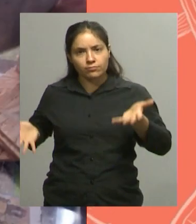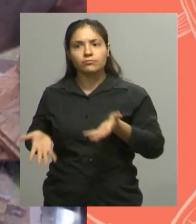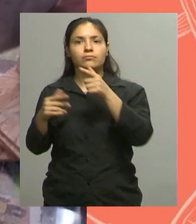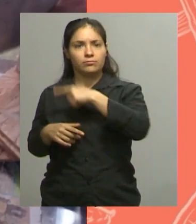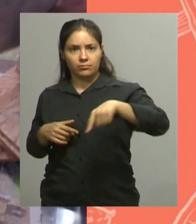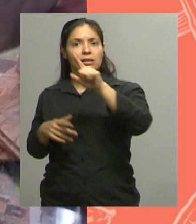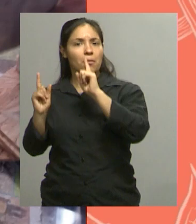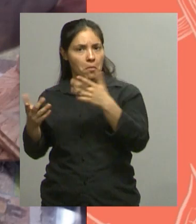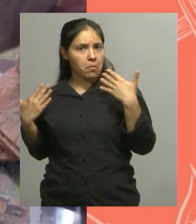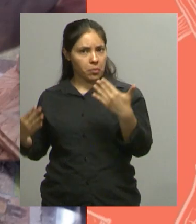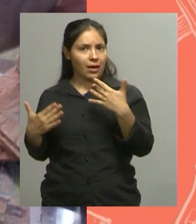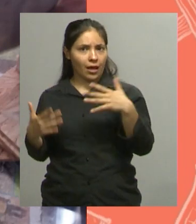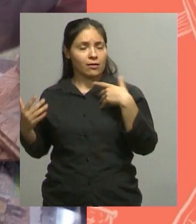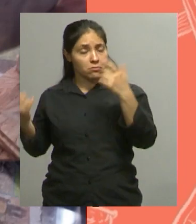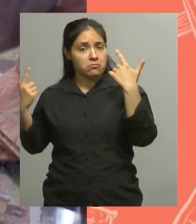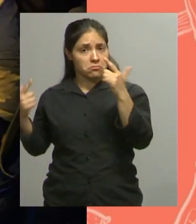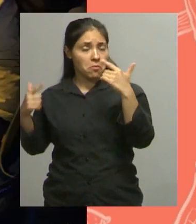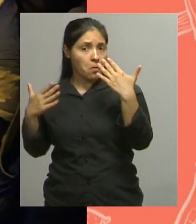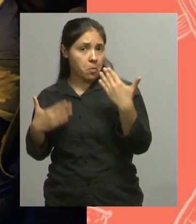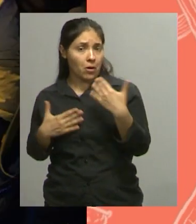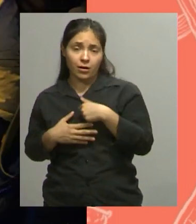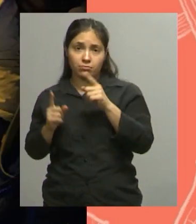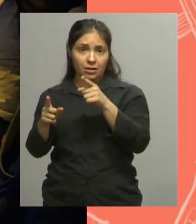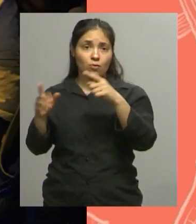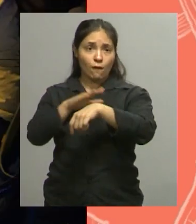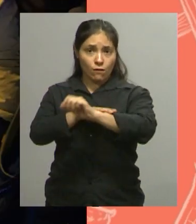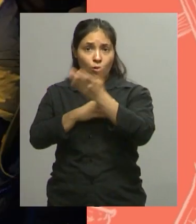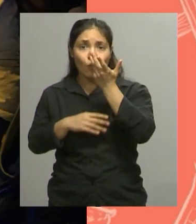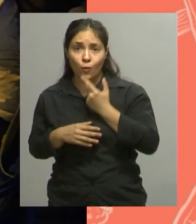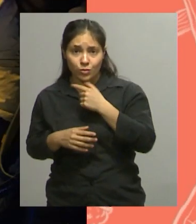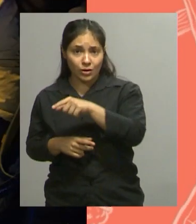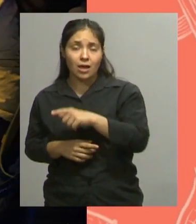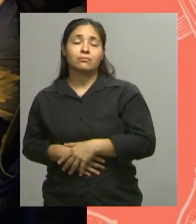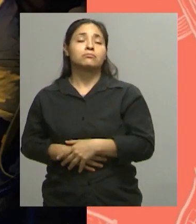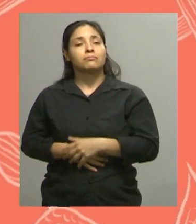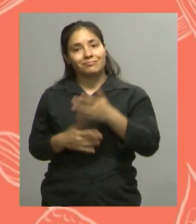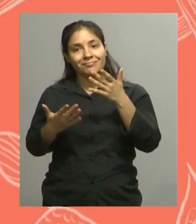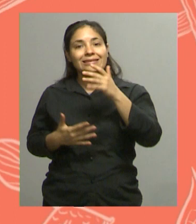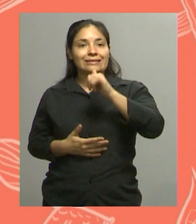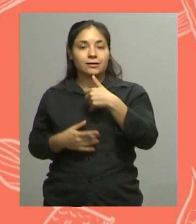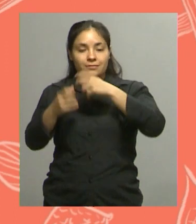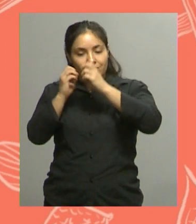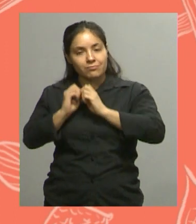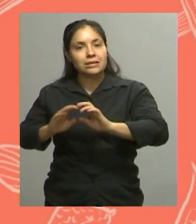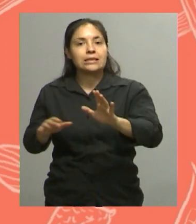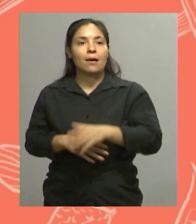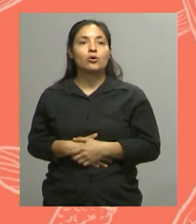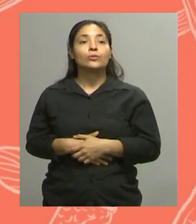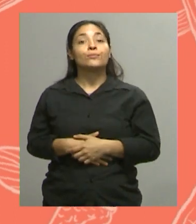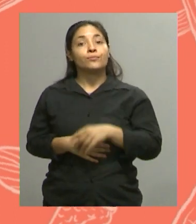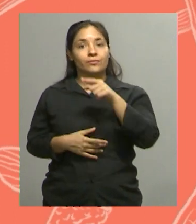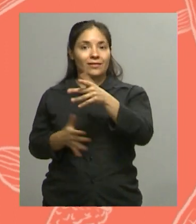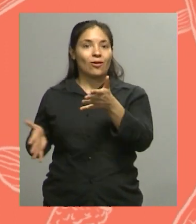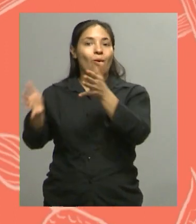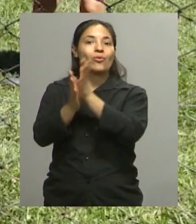también puedan disfrutar de lo que les gusta Claro, así empezamos con las